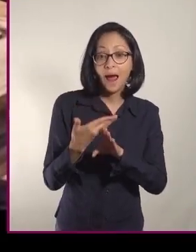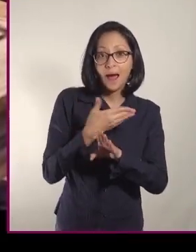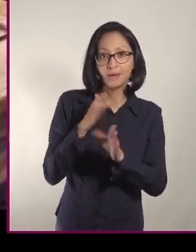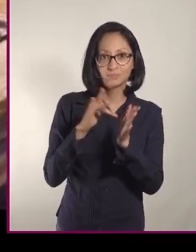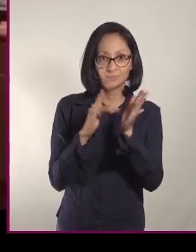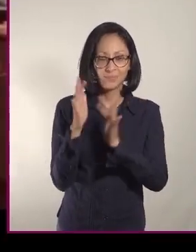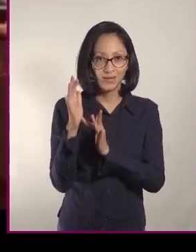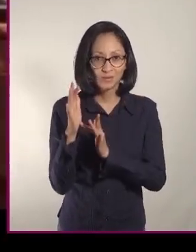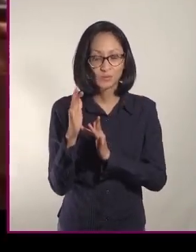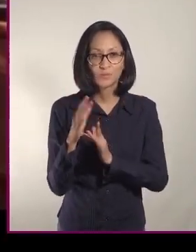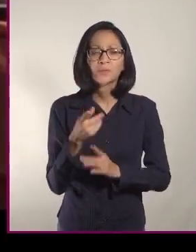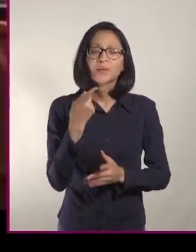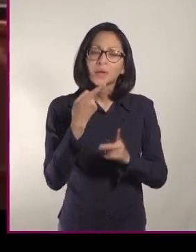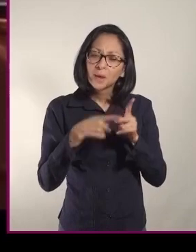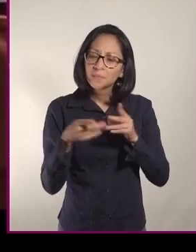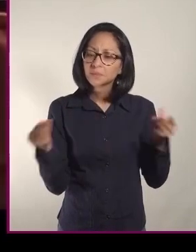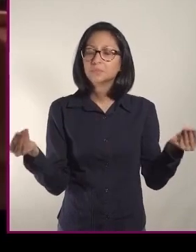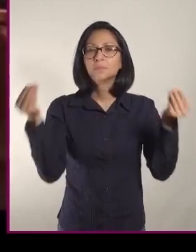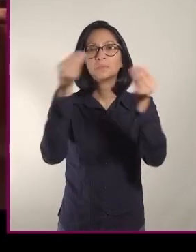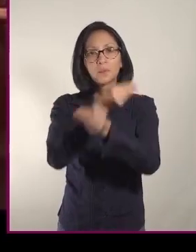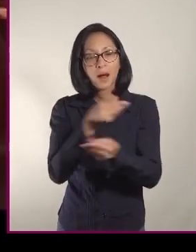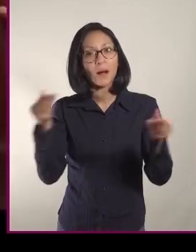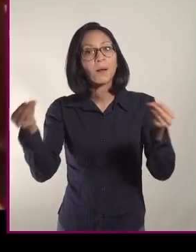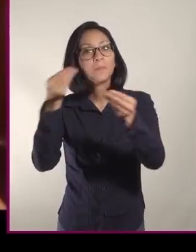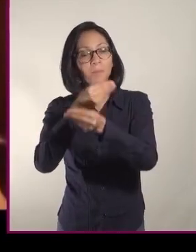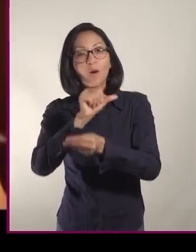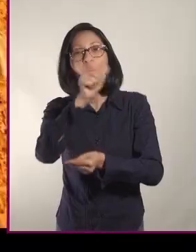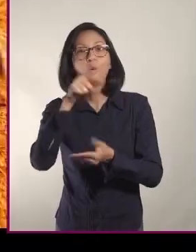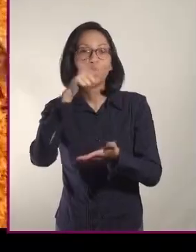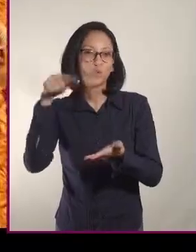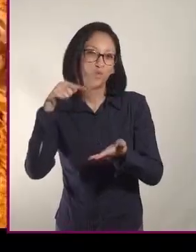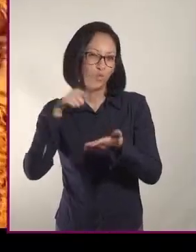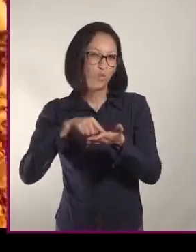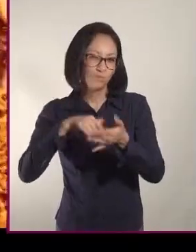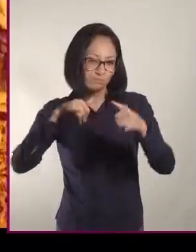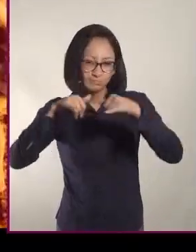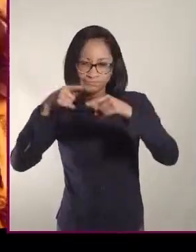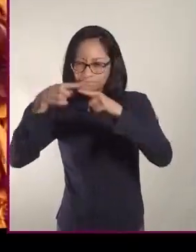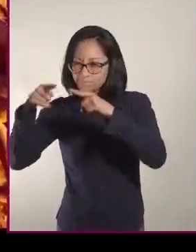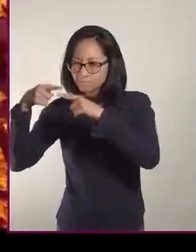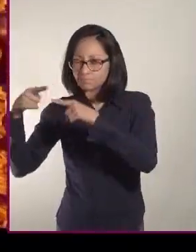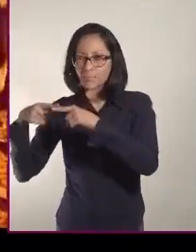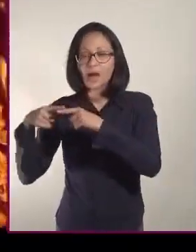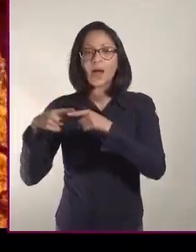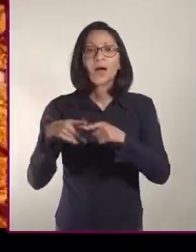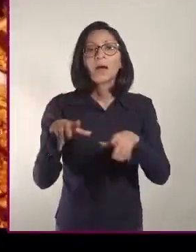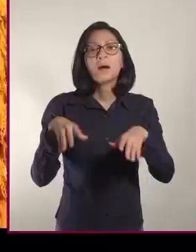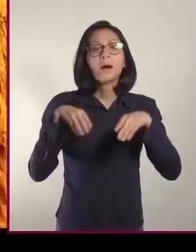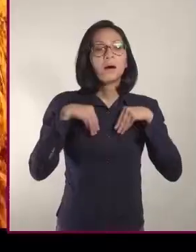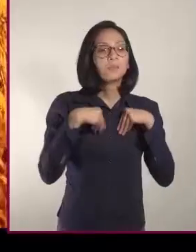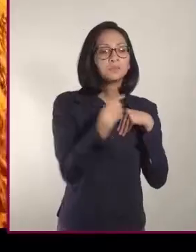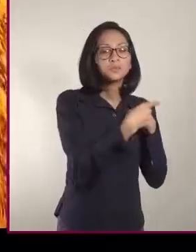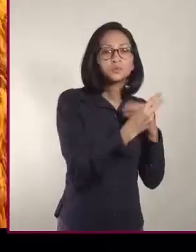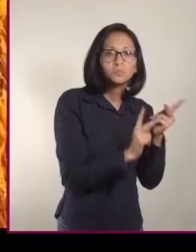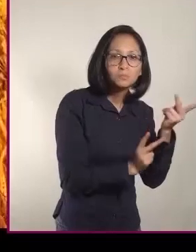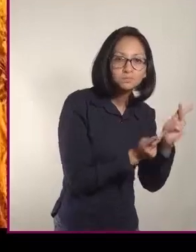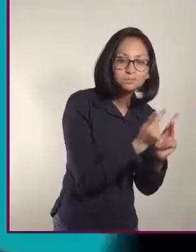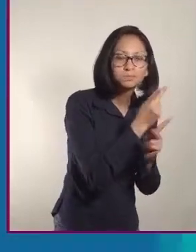vegetales de la dieta fueron importadas de otras regiones geográficas y aclimatadas a la cuenca mediterránea.